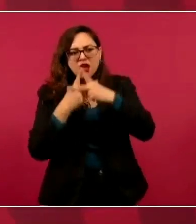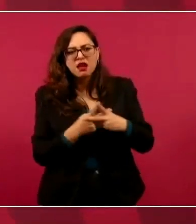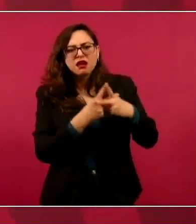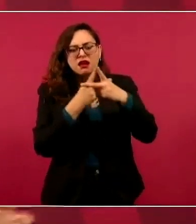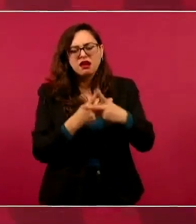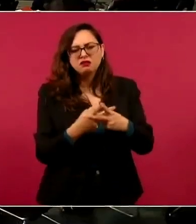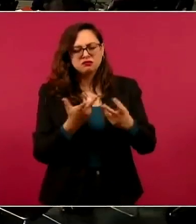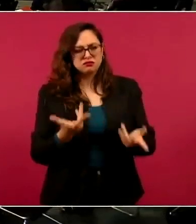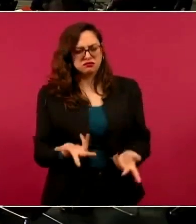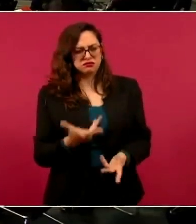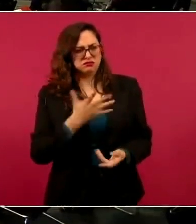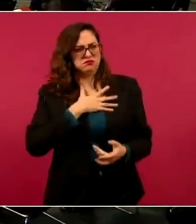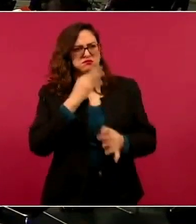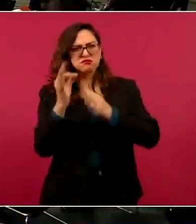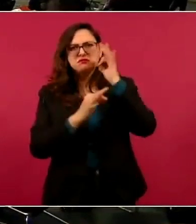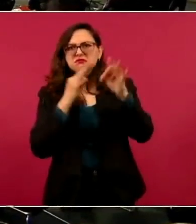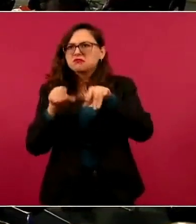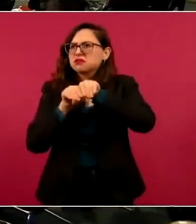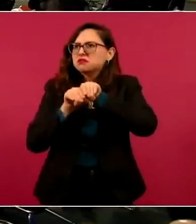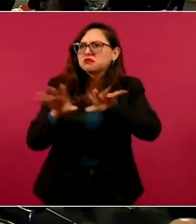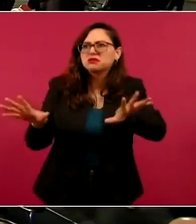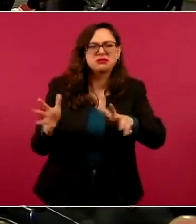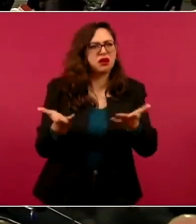Y vamos a ver, ¿qué pasó?